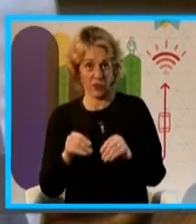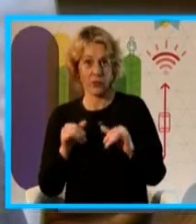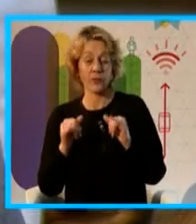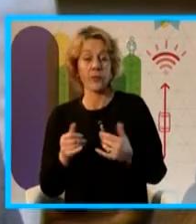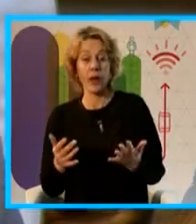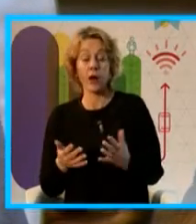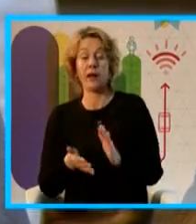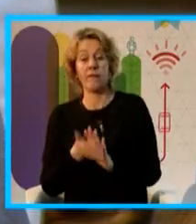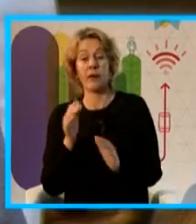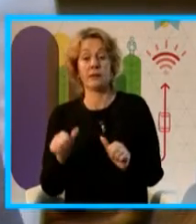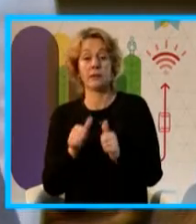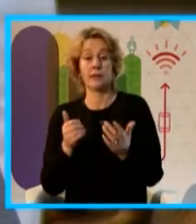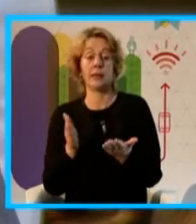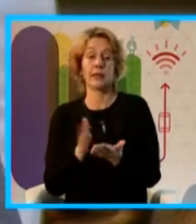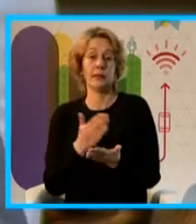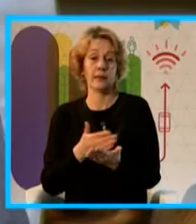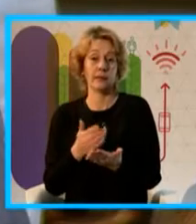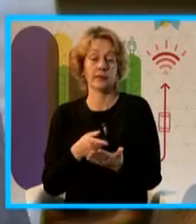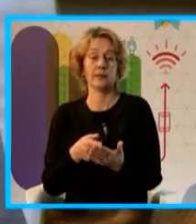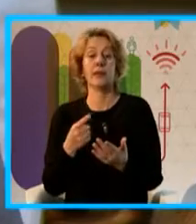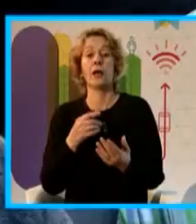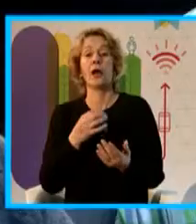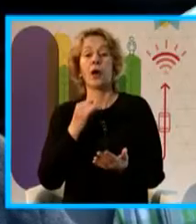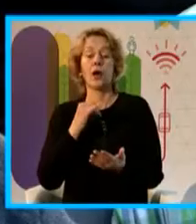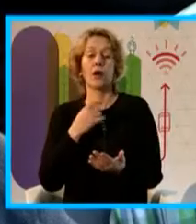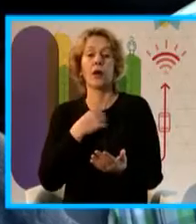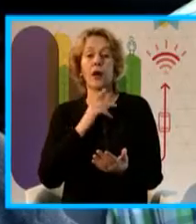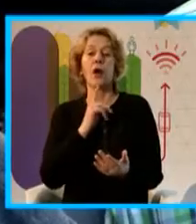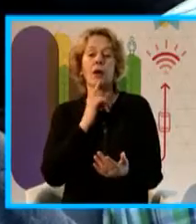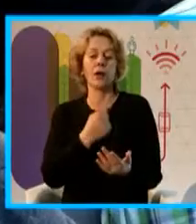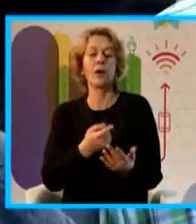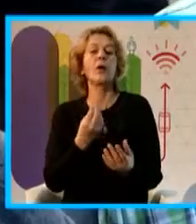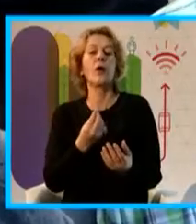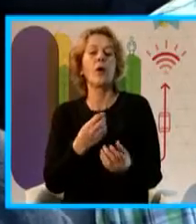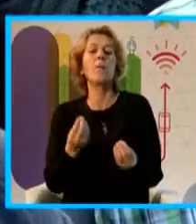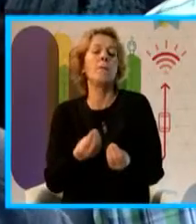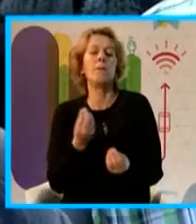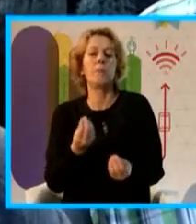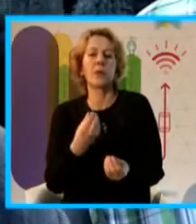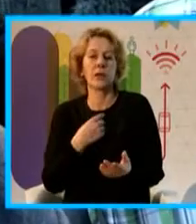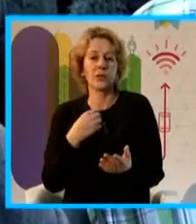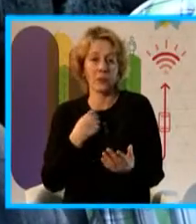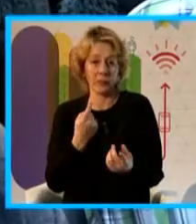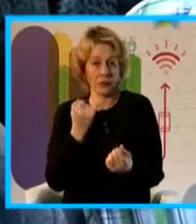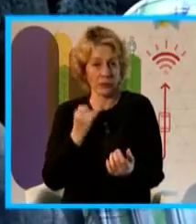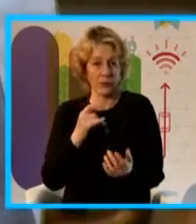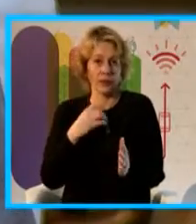pliego de condiciones para generar estas aplicaciones dentro del parque. Ahí, como recién estamos armando el